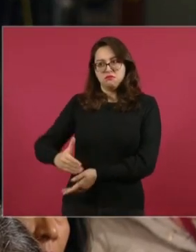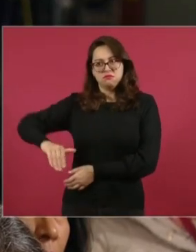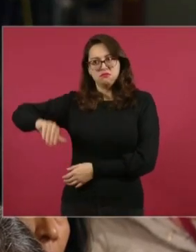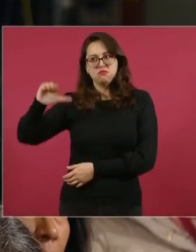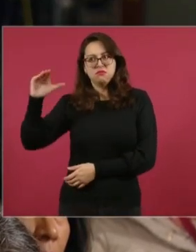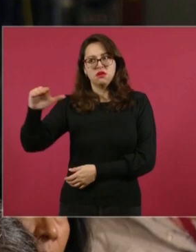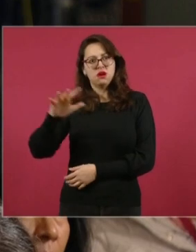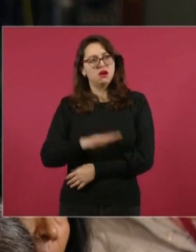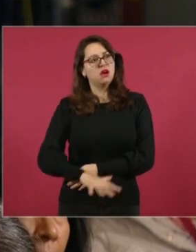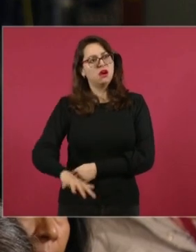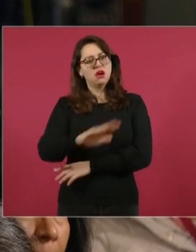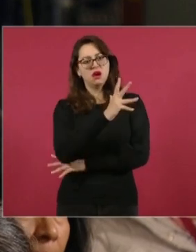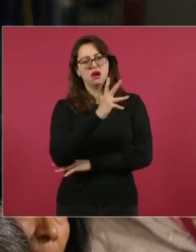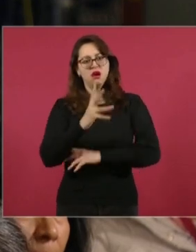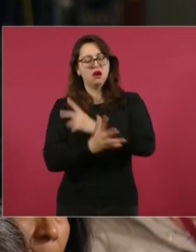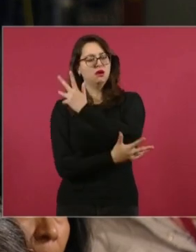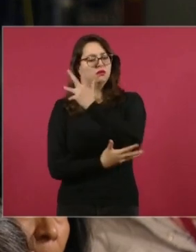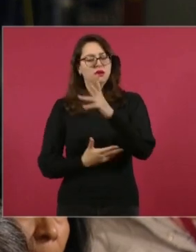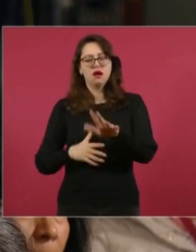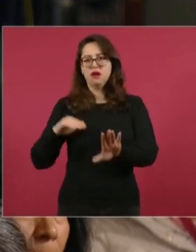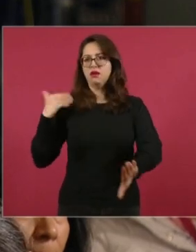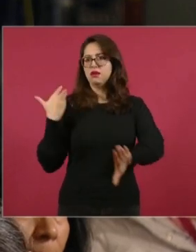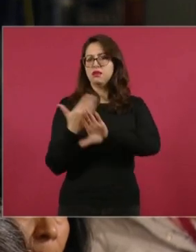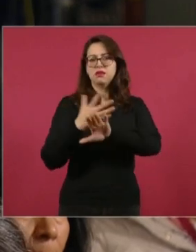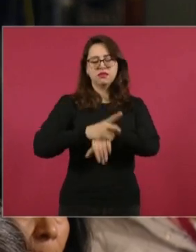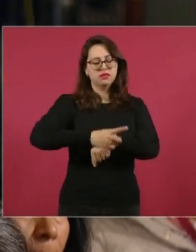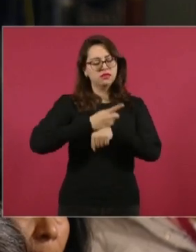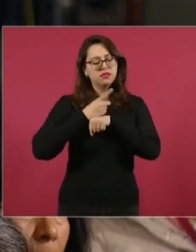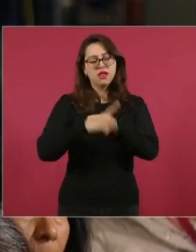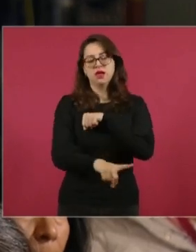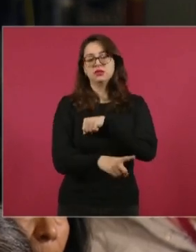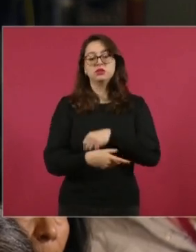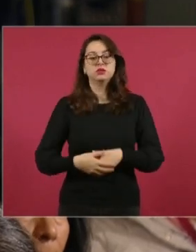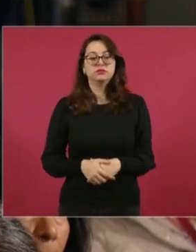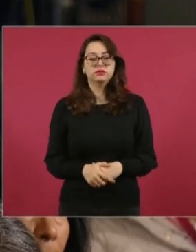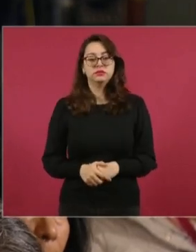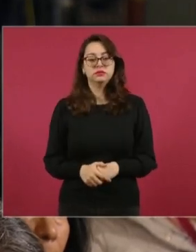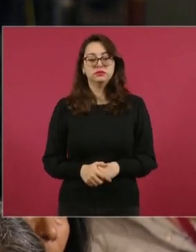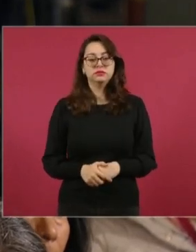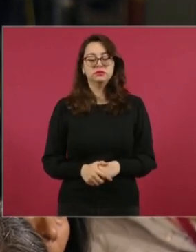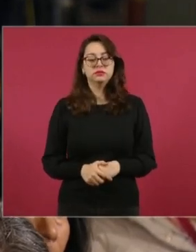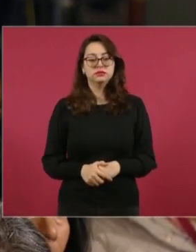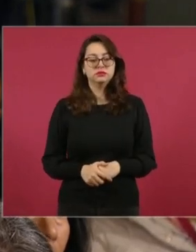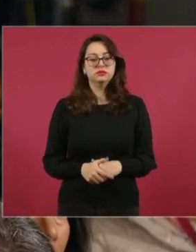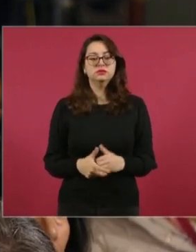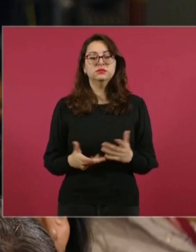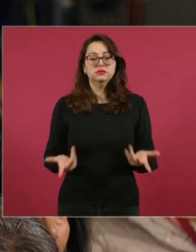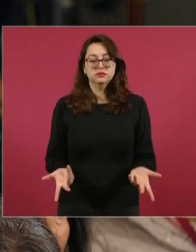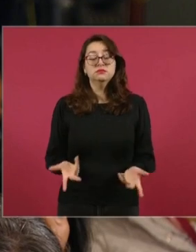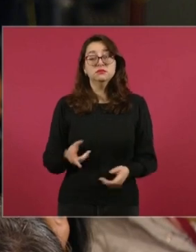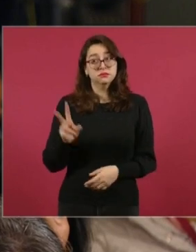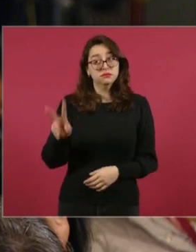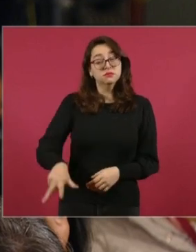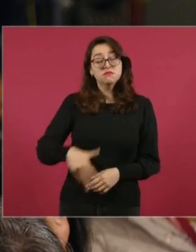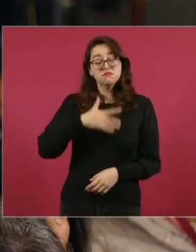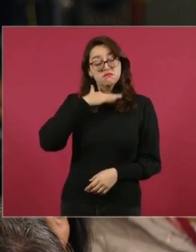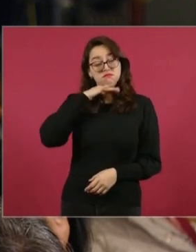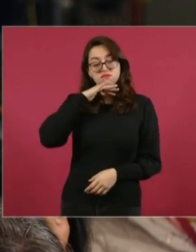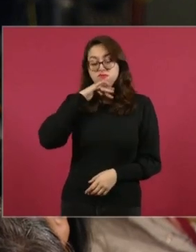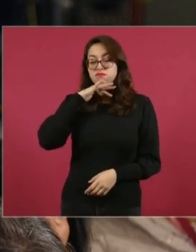ecosistema en el que están causando la bahía del estero. Es terrible esto, señor presidente, es la contaminación.